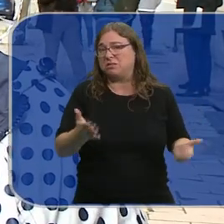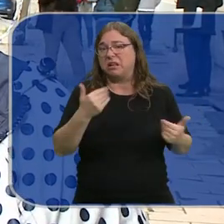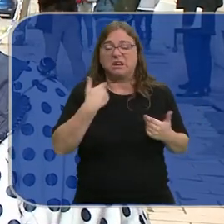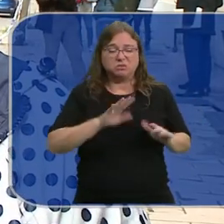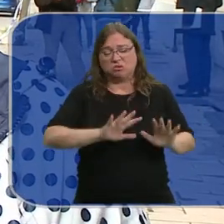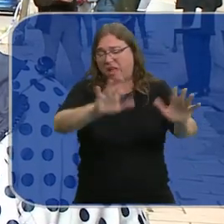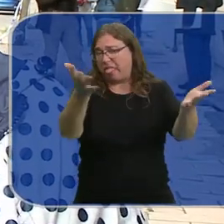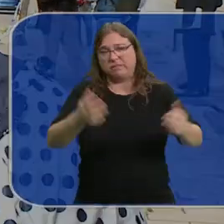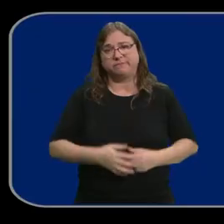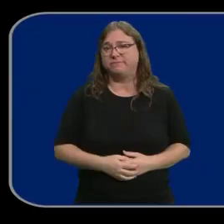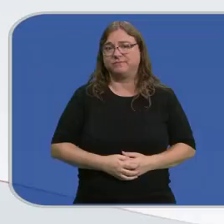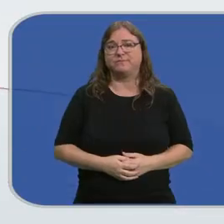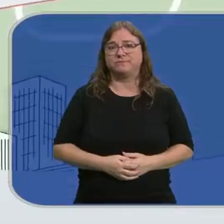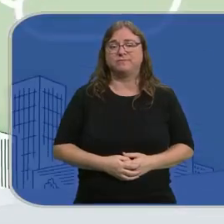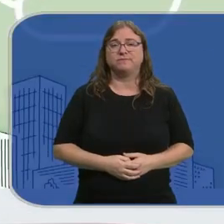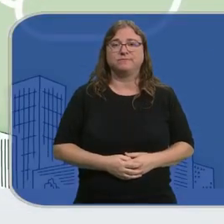sacado y lo demás hay que dar.